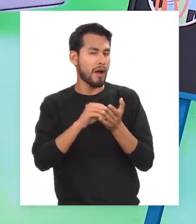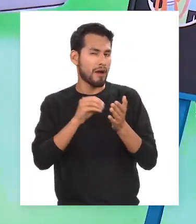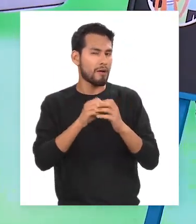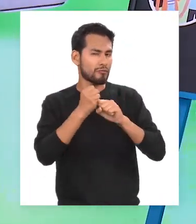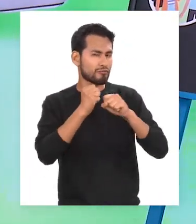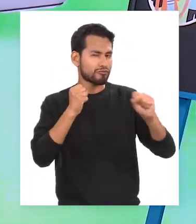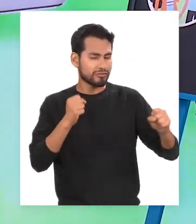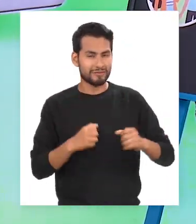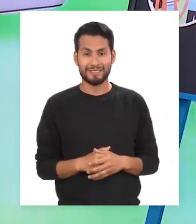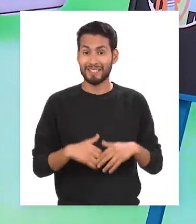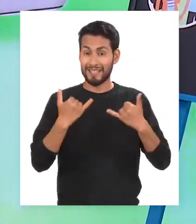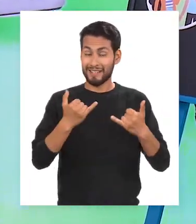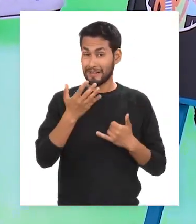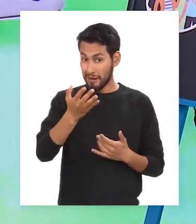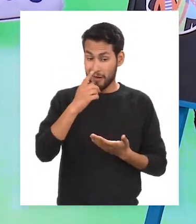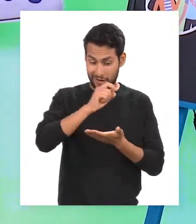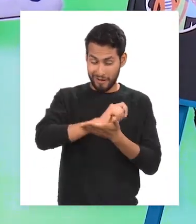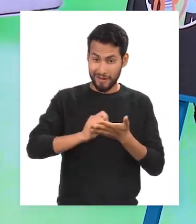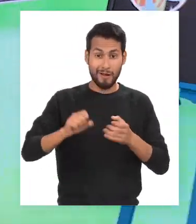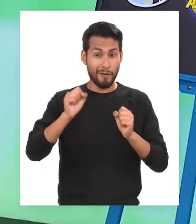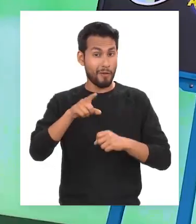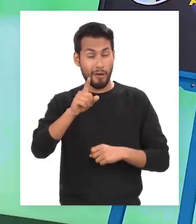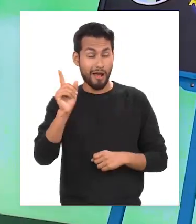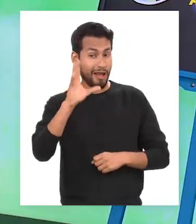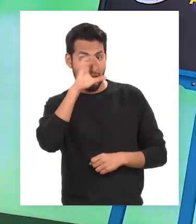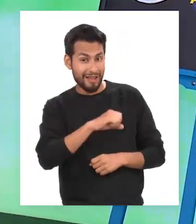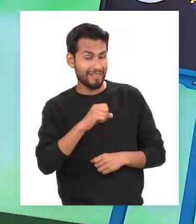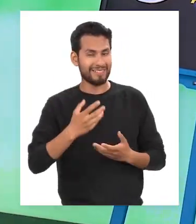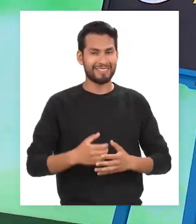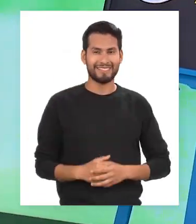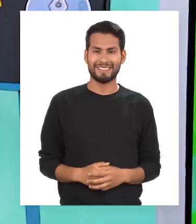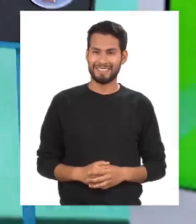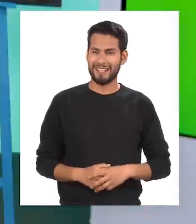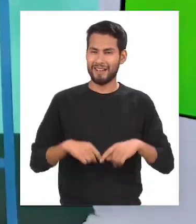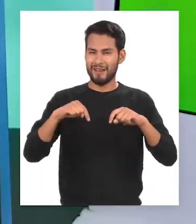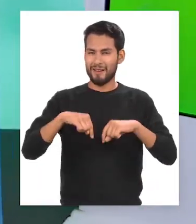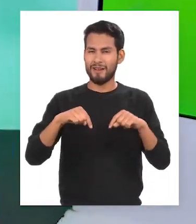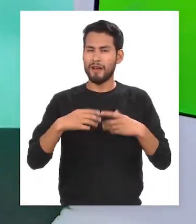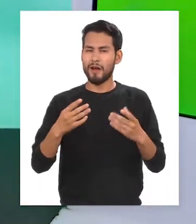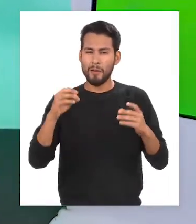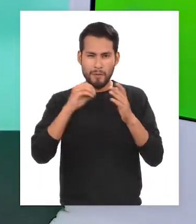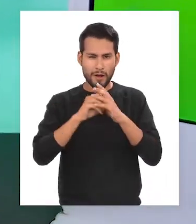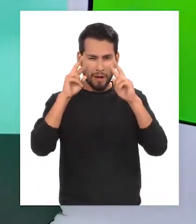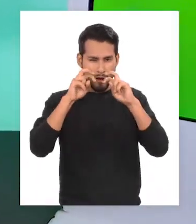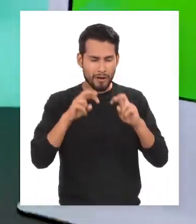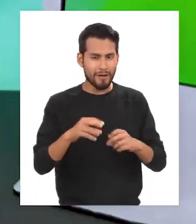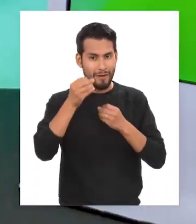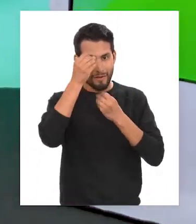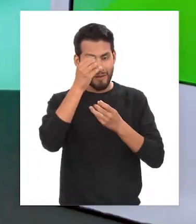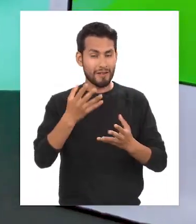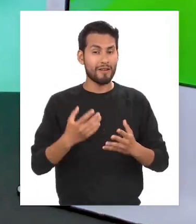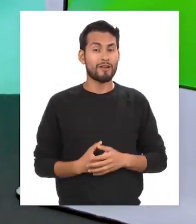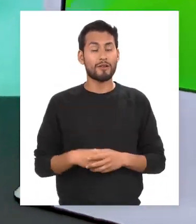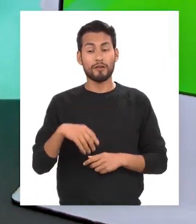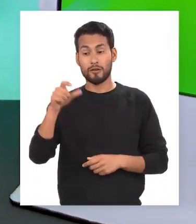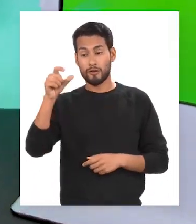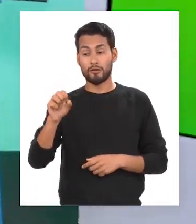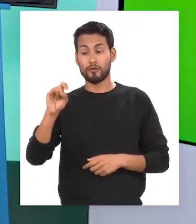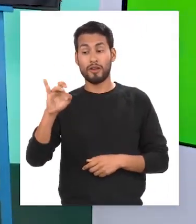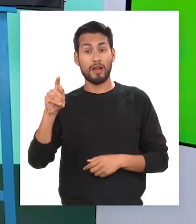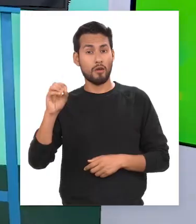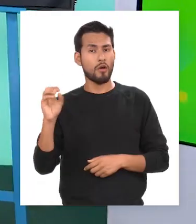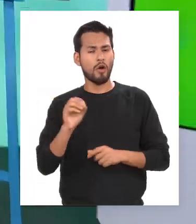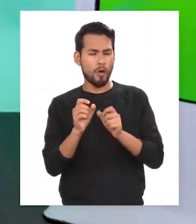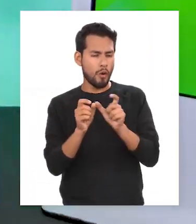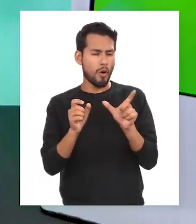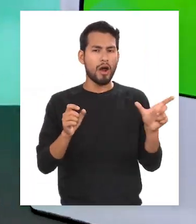más sobre ello. ¡Ajá! Así que tengan a la mano sus apuntes para que no se pierdan los detalles. Hoy debemos de profundizar en la información del sujeto o